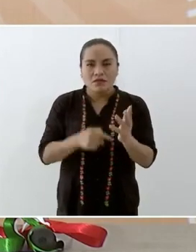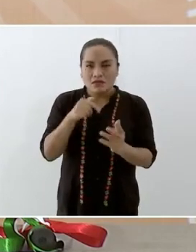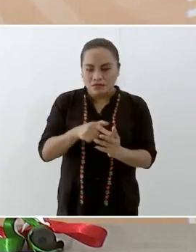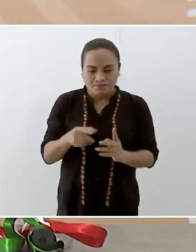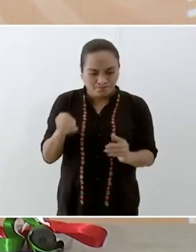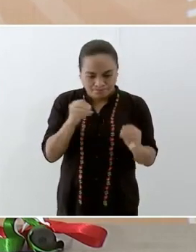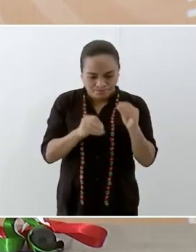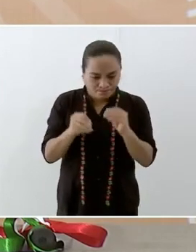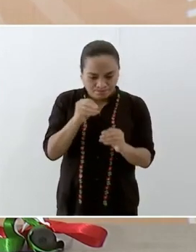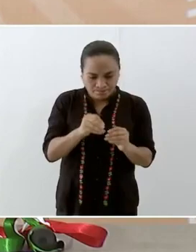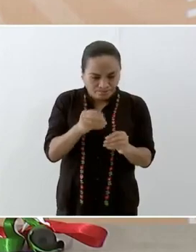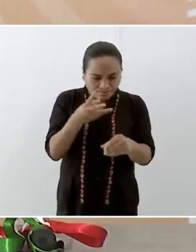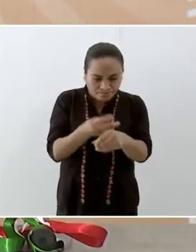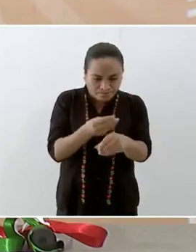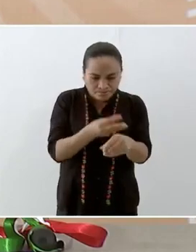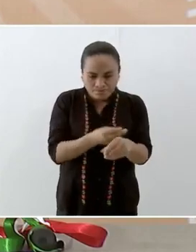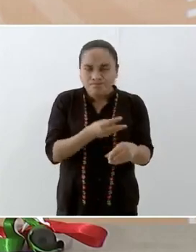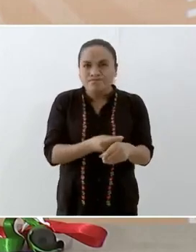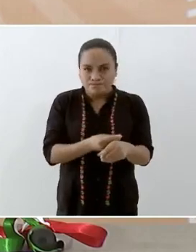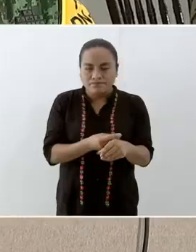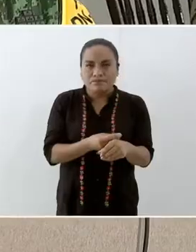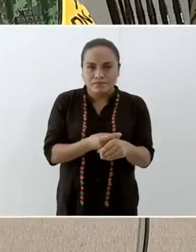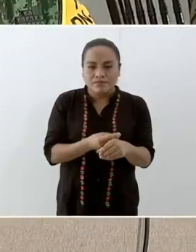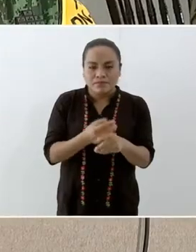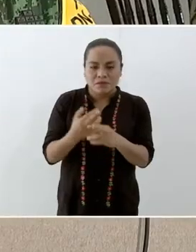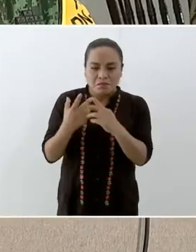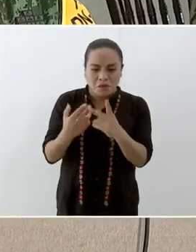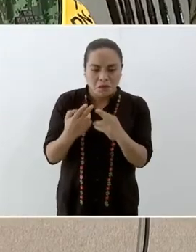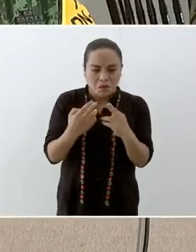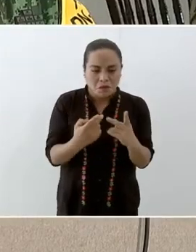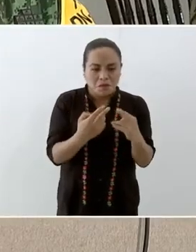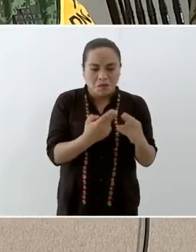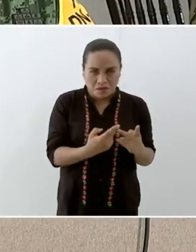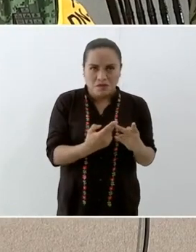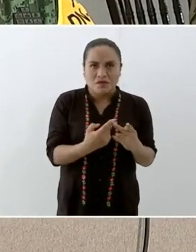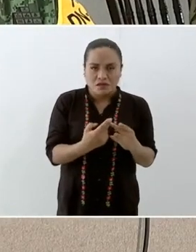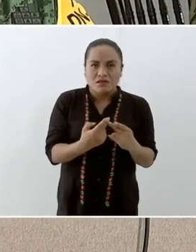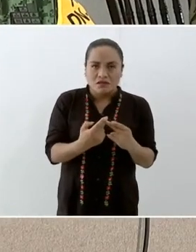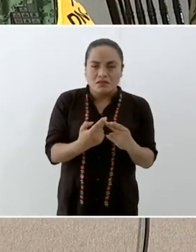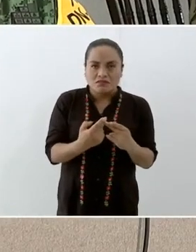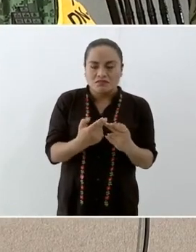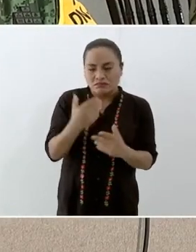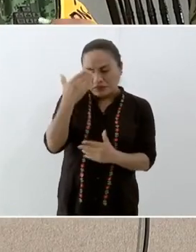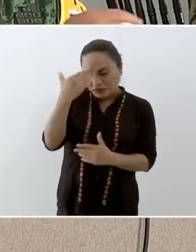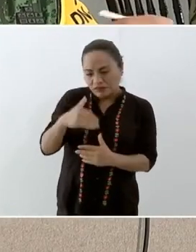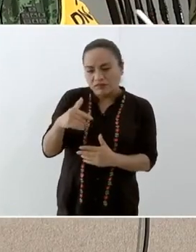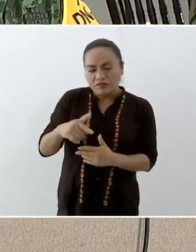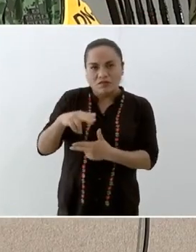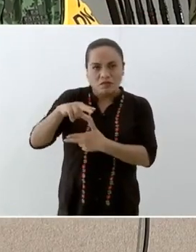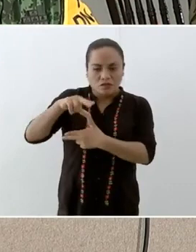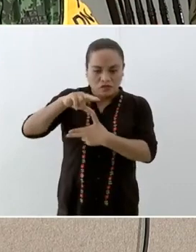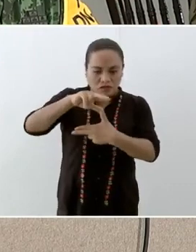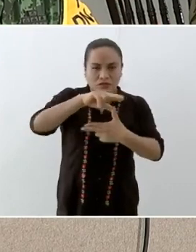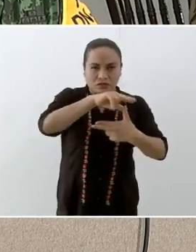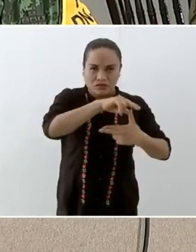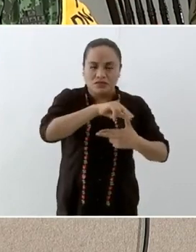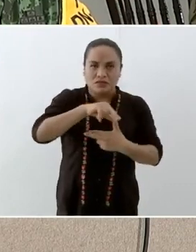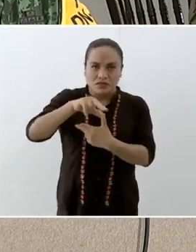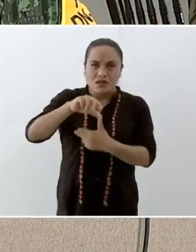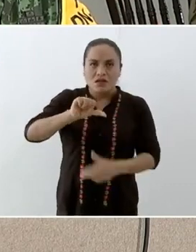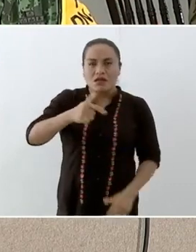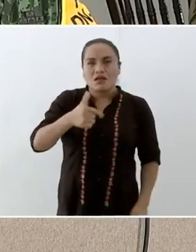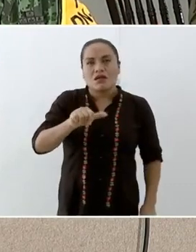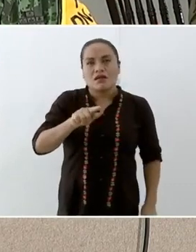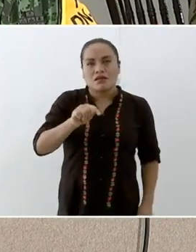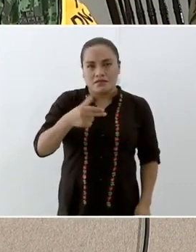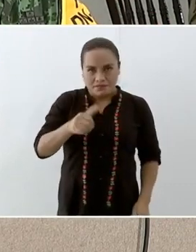de los daños que ocasionó el huracán Aga